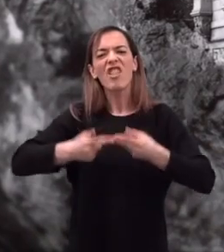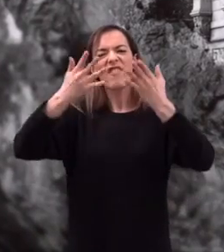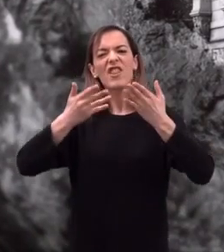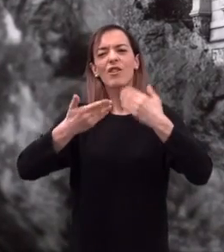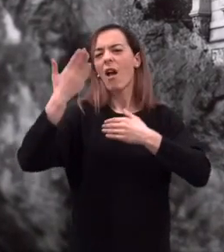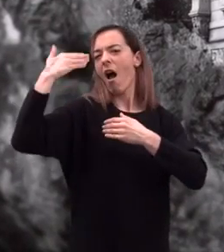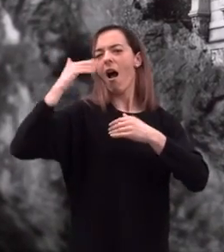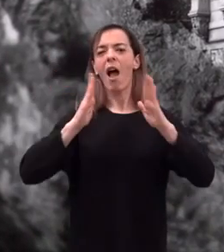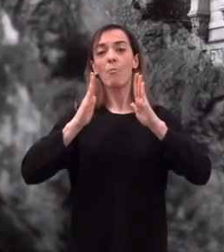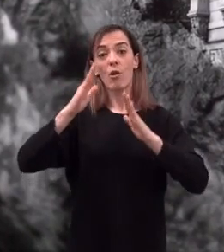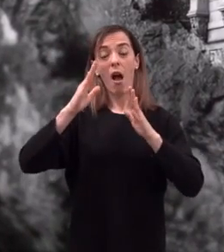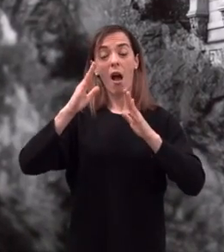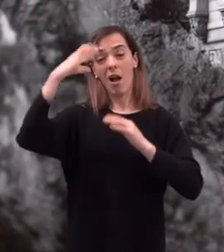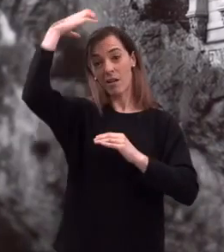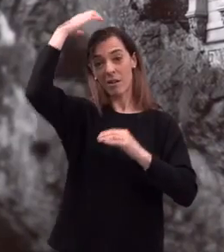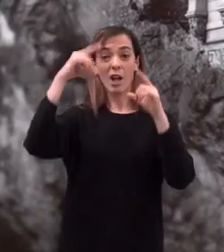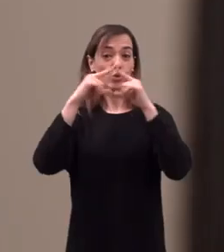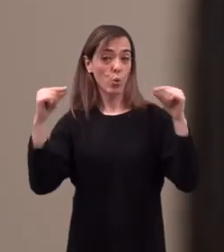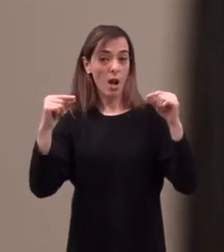la época de la monarquía asturiana.